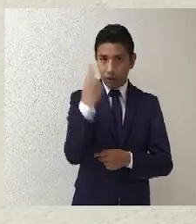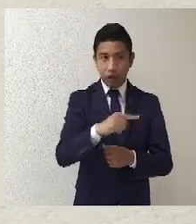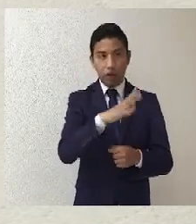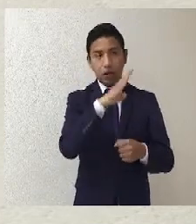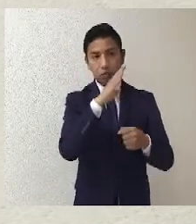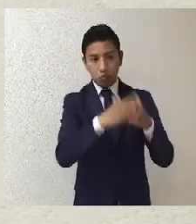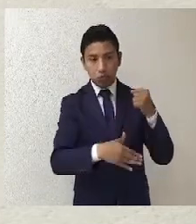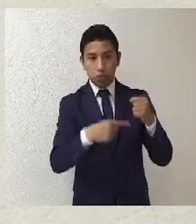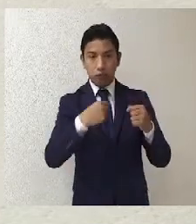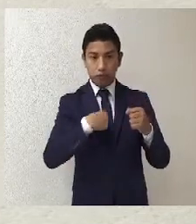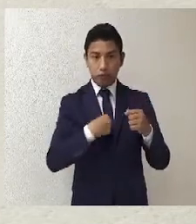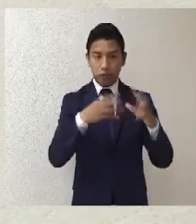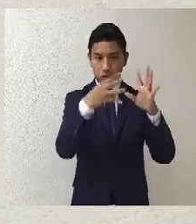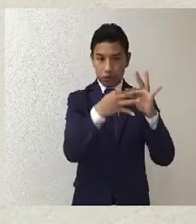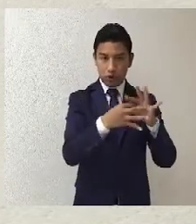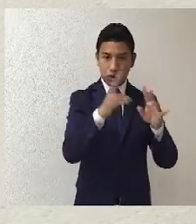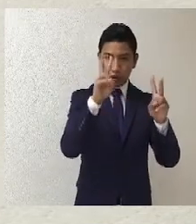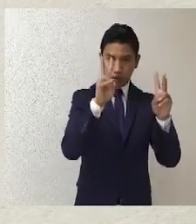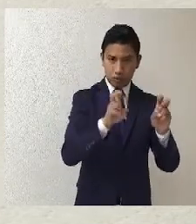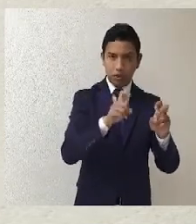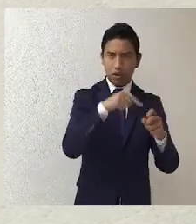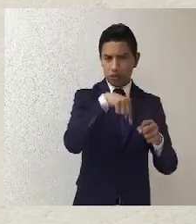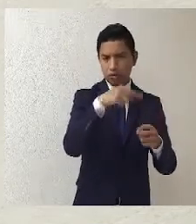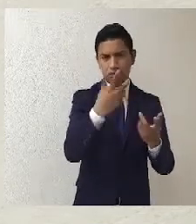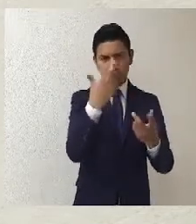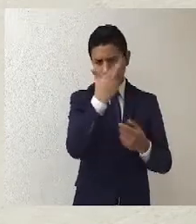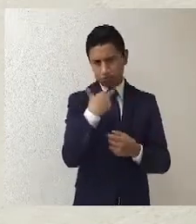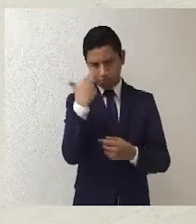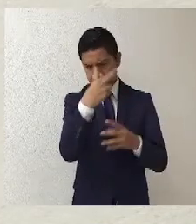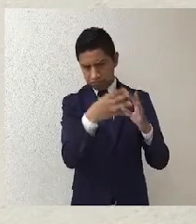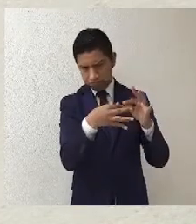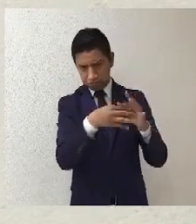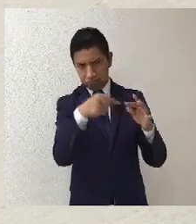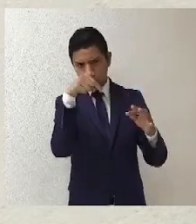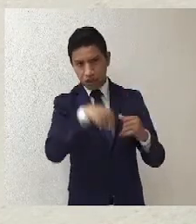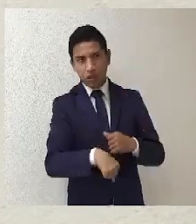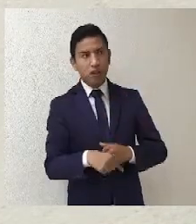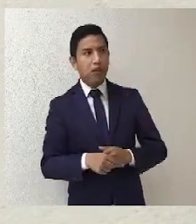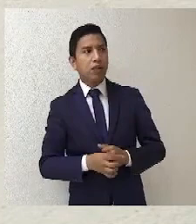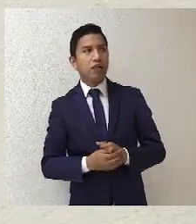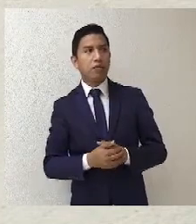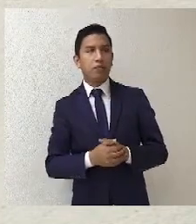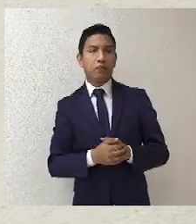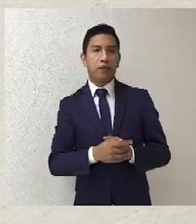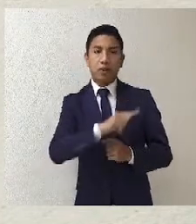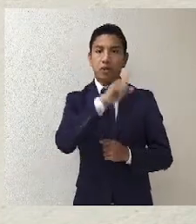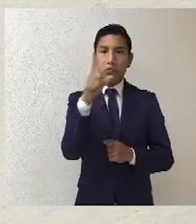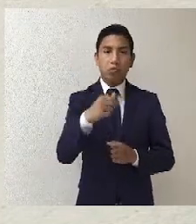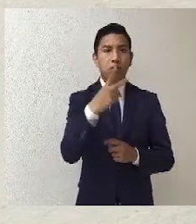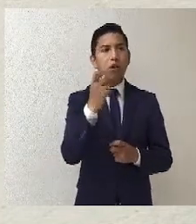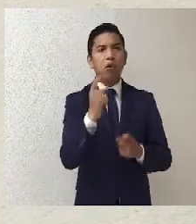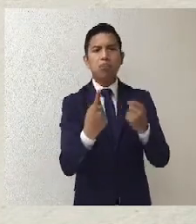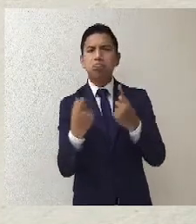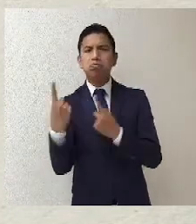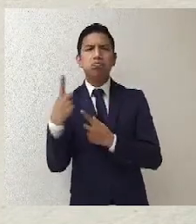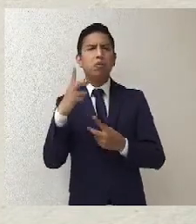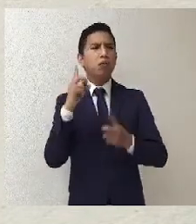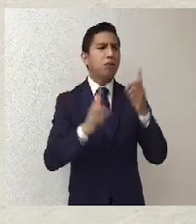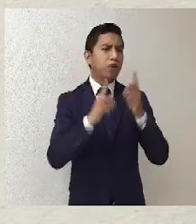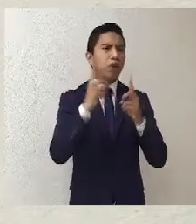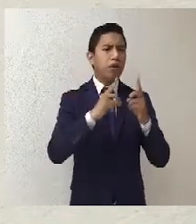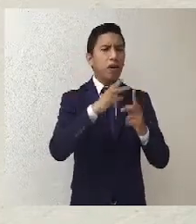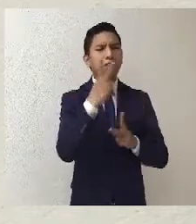la pequeña análisis que se hace de la sentencia, pues pregunten, planteen dudas, inclusive